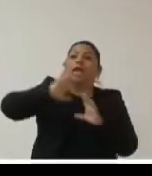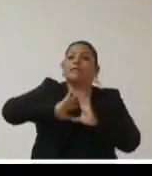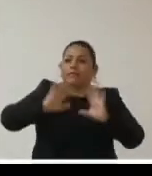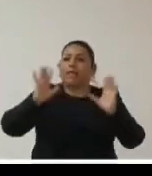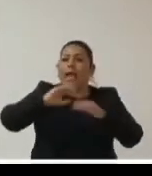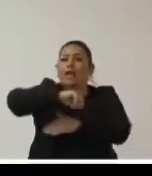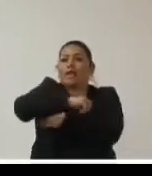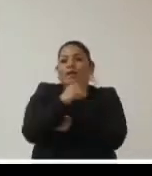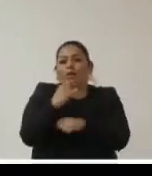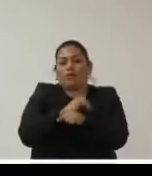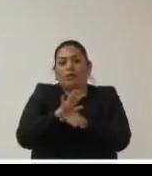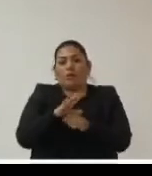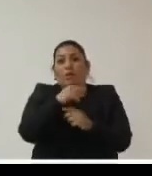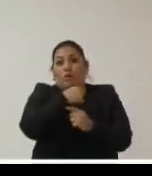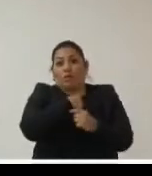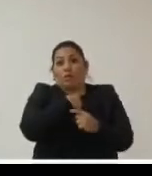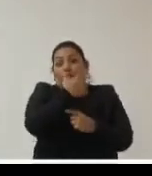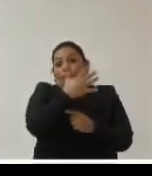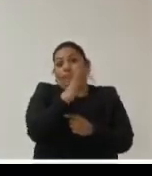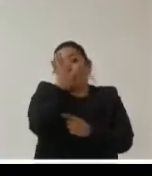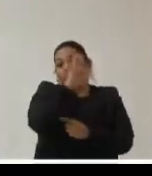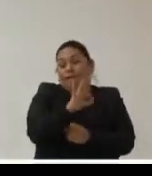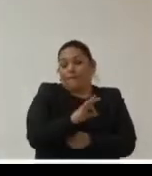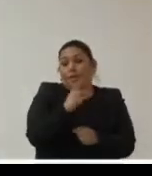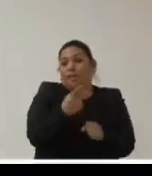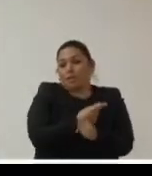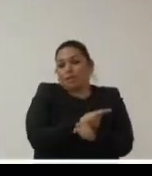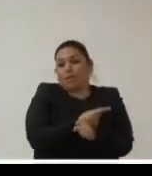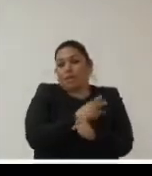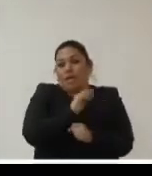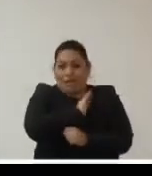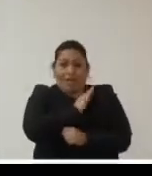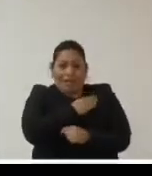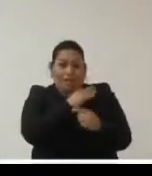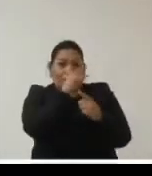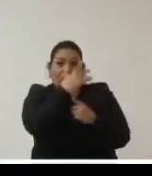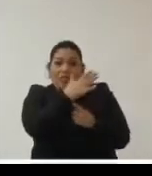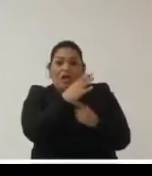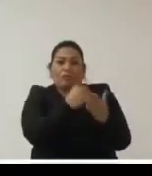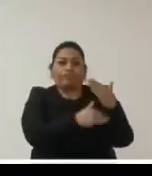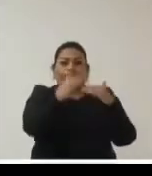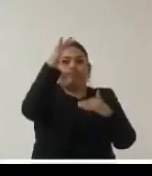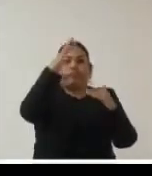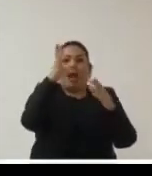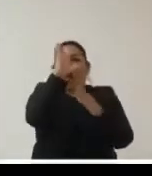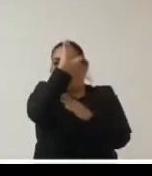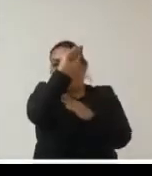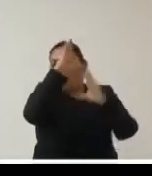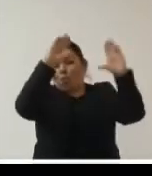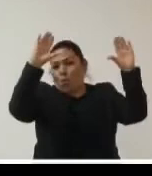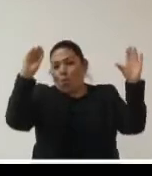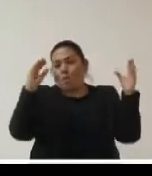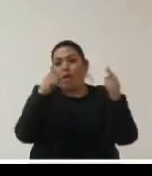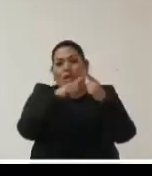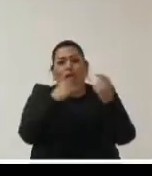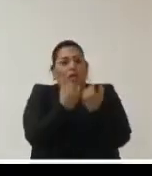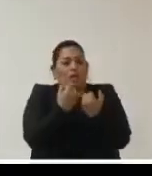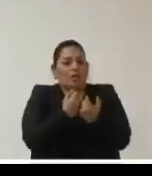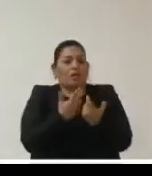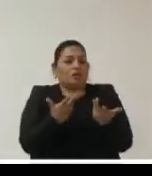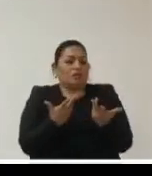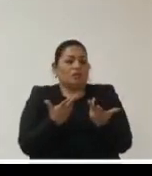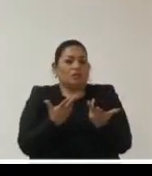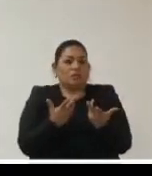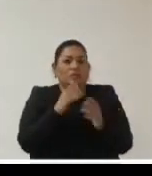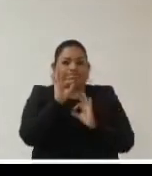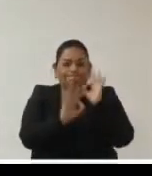casi el 10% de la población que lo hemos pasado que realmente subían ese código positivo a la app hemos pasado también a las medidas